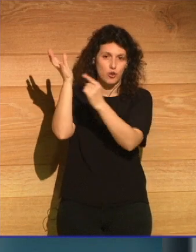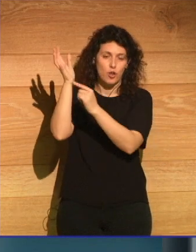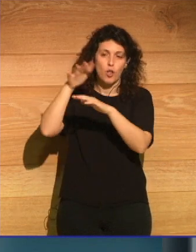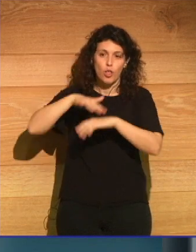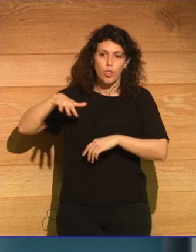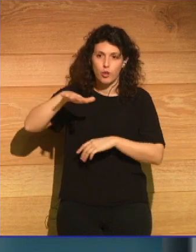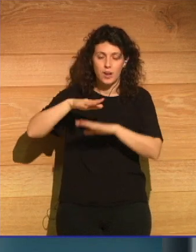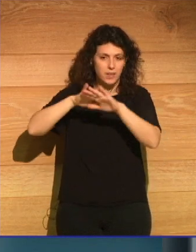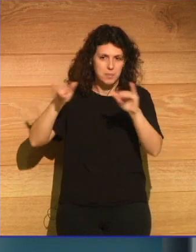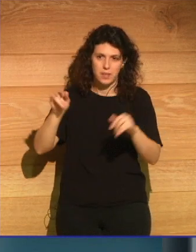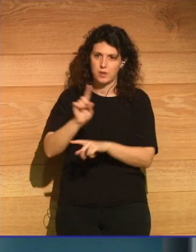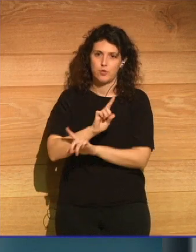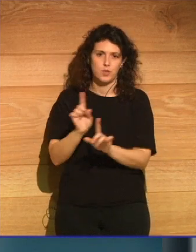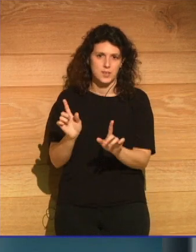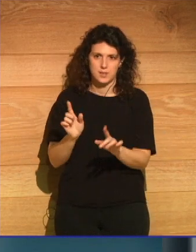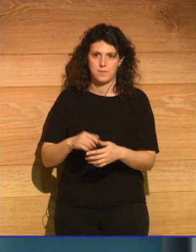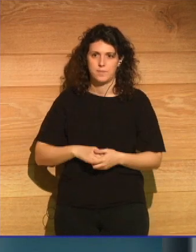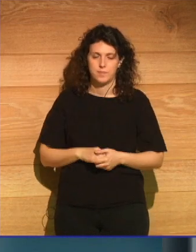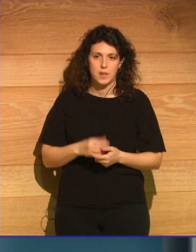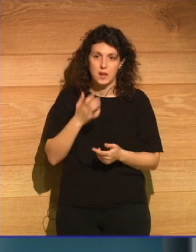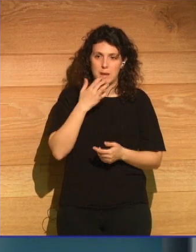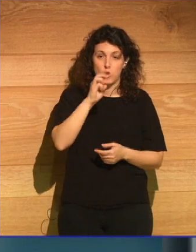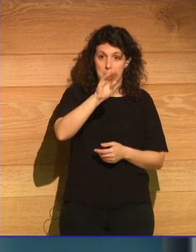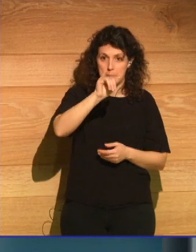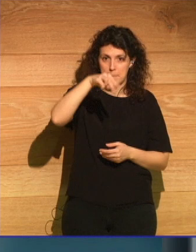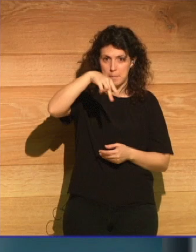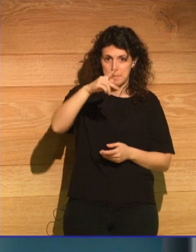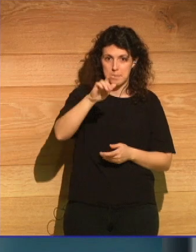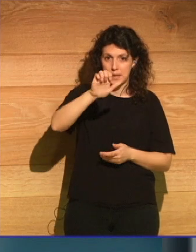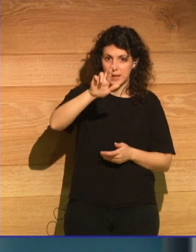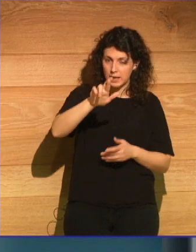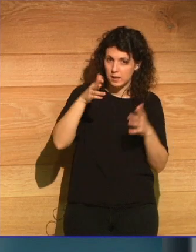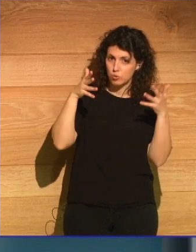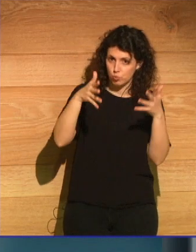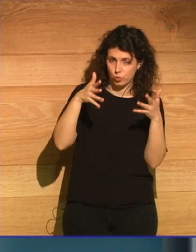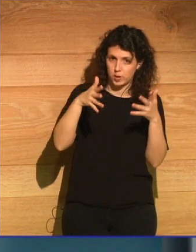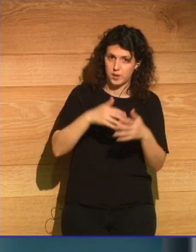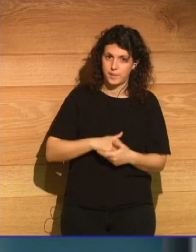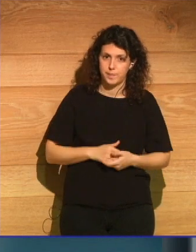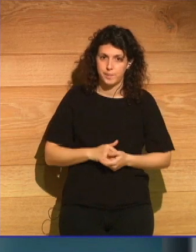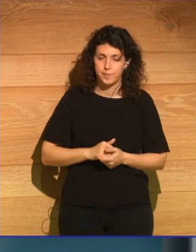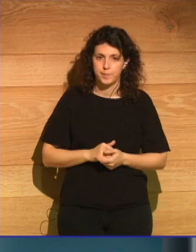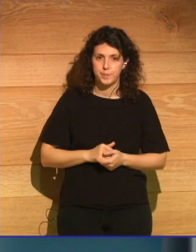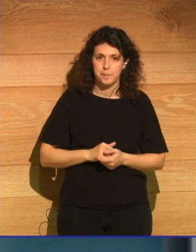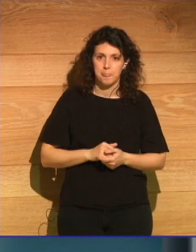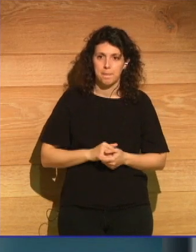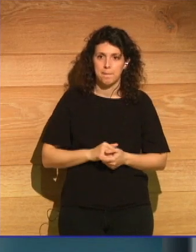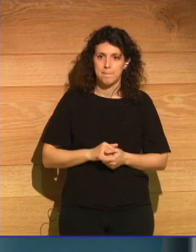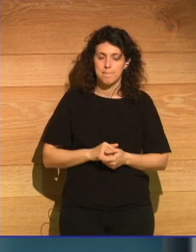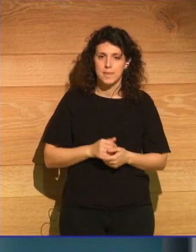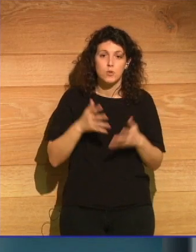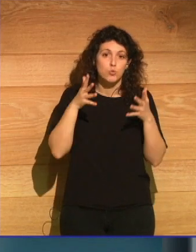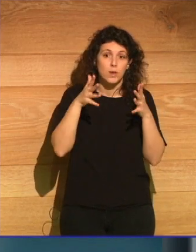paz. Incluso Pinker sugiere que nuestro